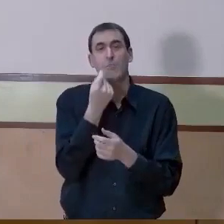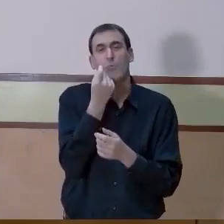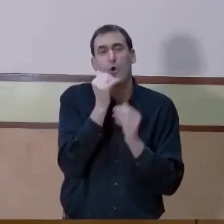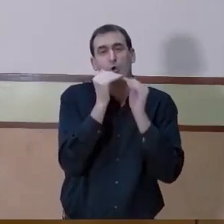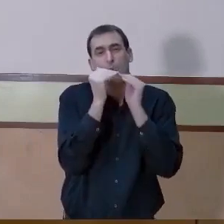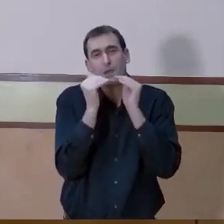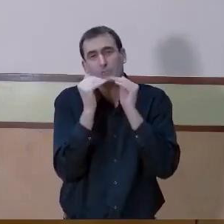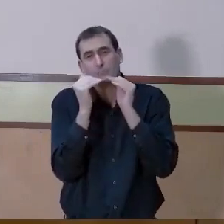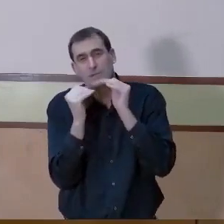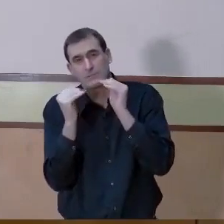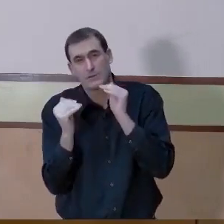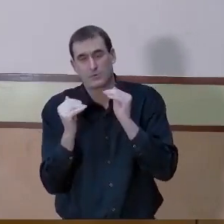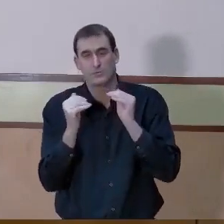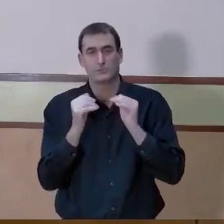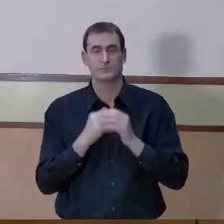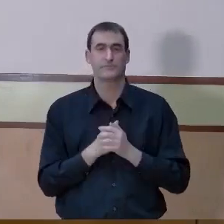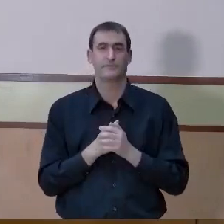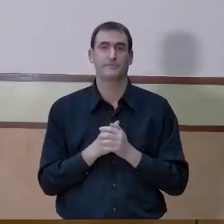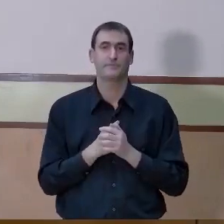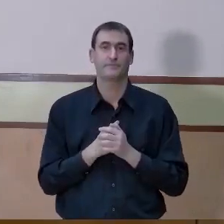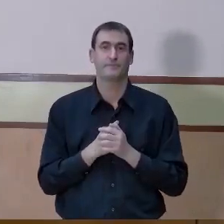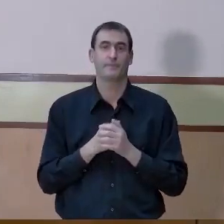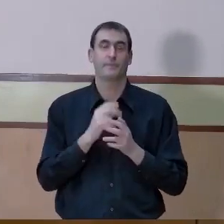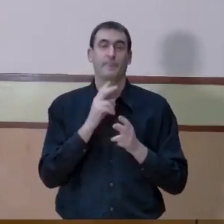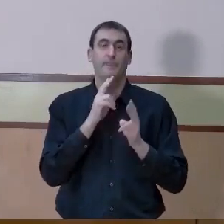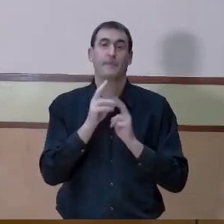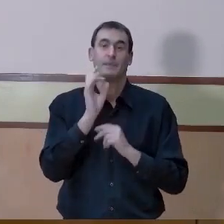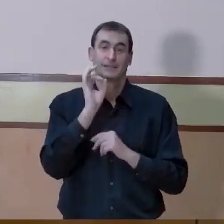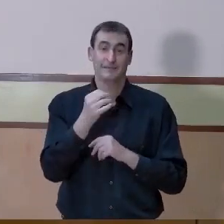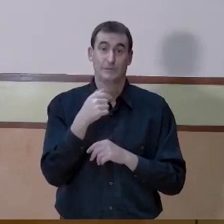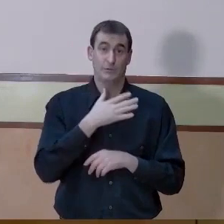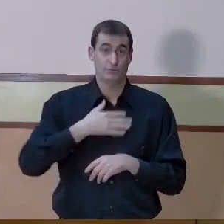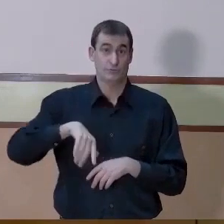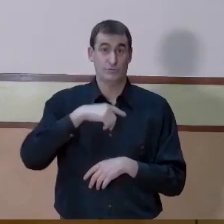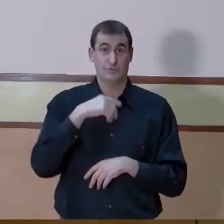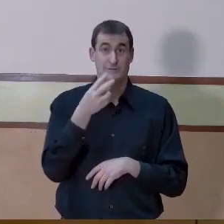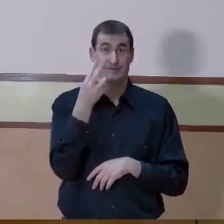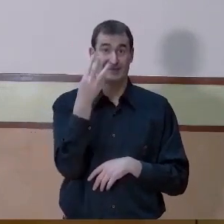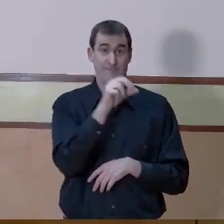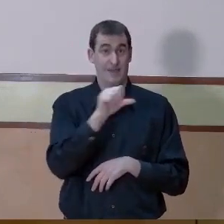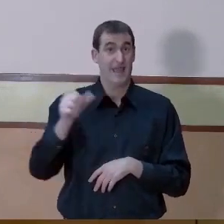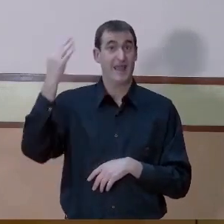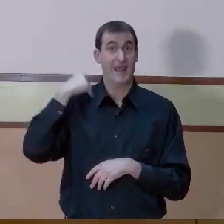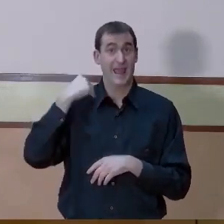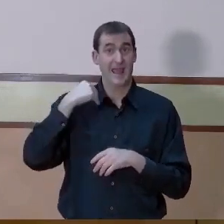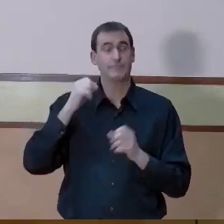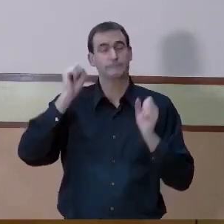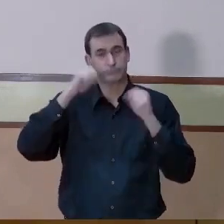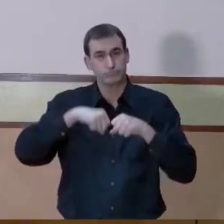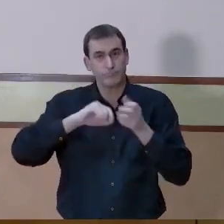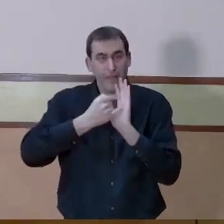Sí, en principio nosotros cuando tomamos medidas hace ya tres semanas, los diez primeros días